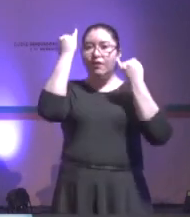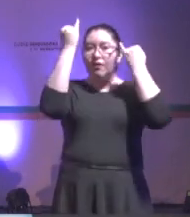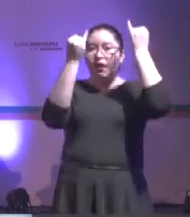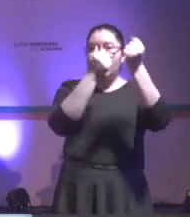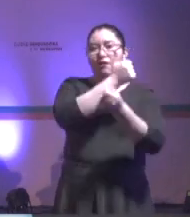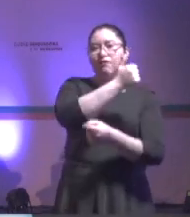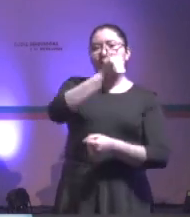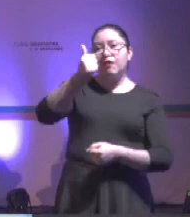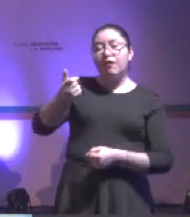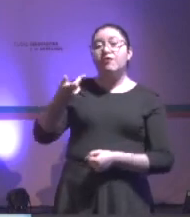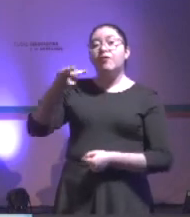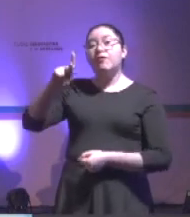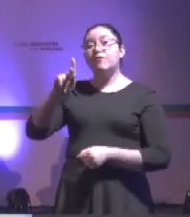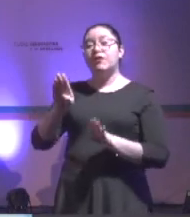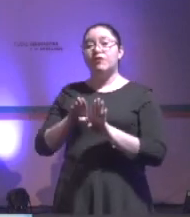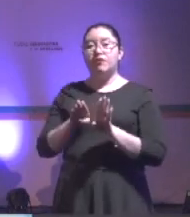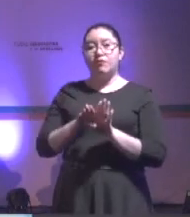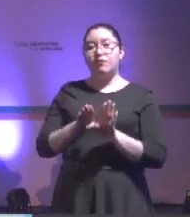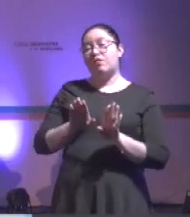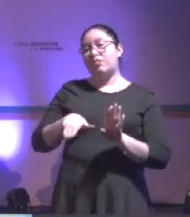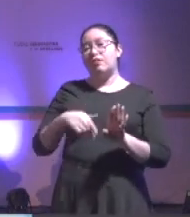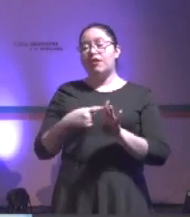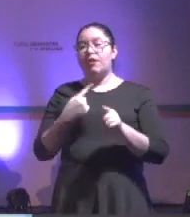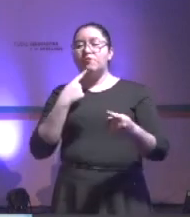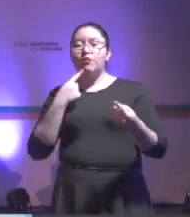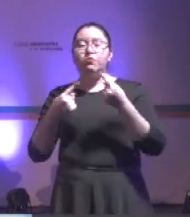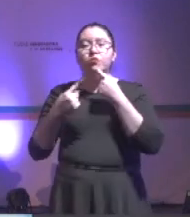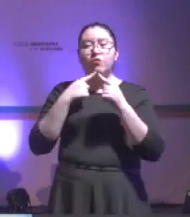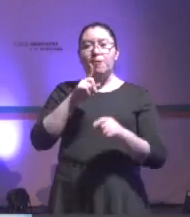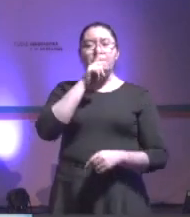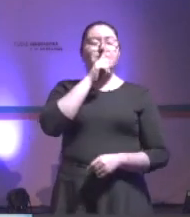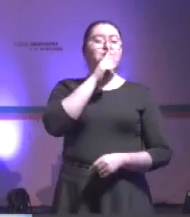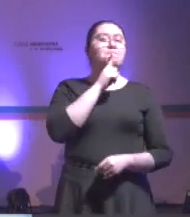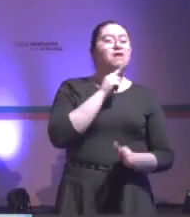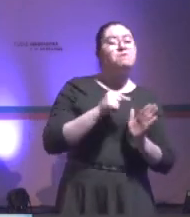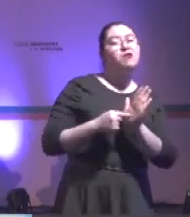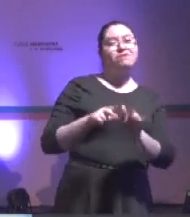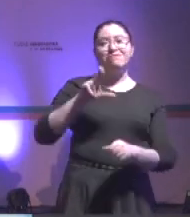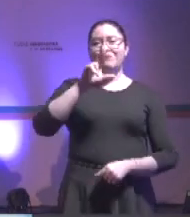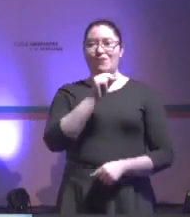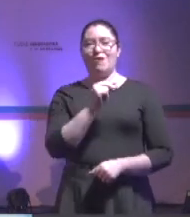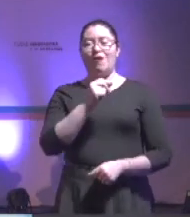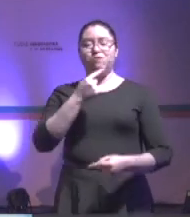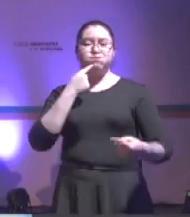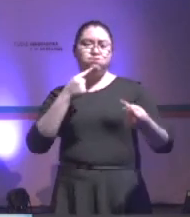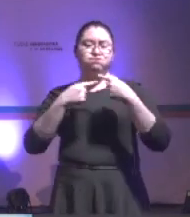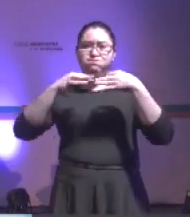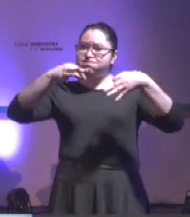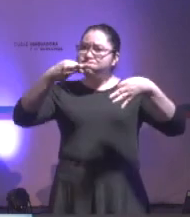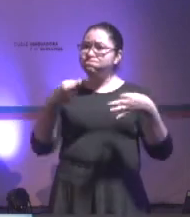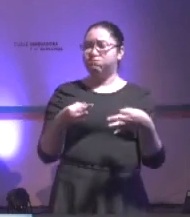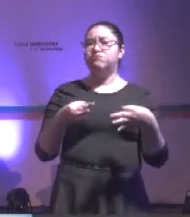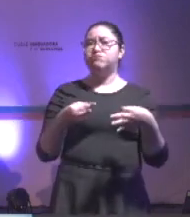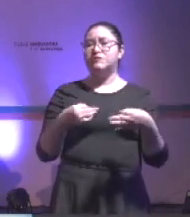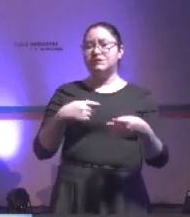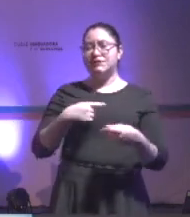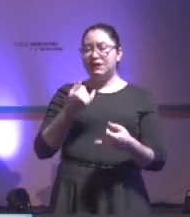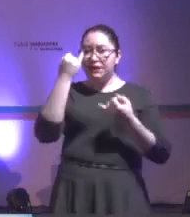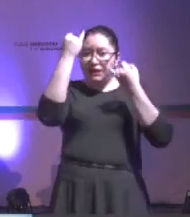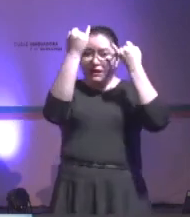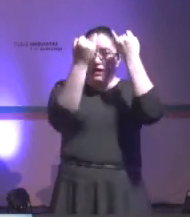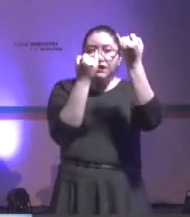los demás, pero que si se va a debatir, que se debata con argumentos, no con mentiras. Que si se va a tener una diferencia de ideas,